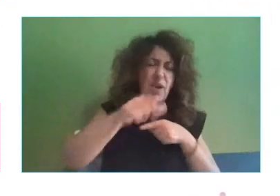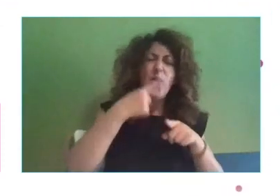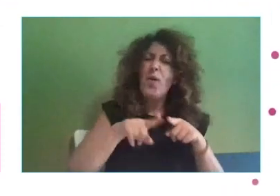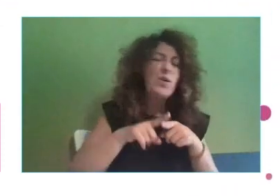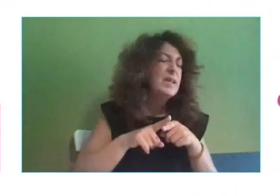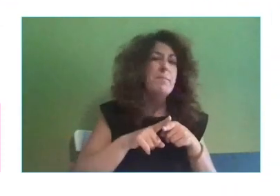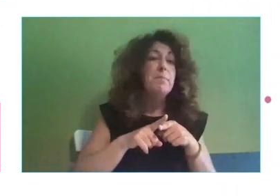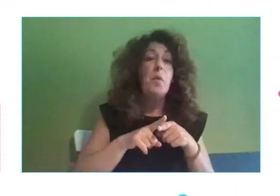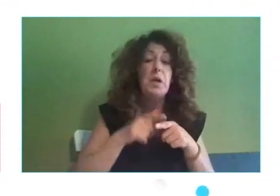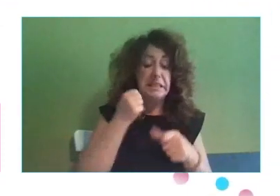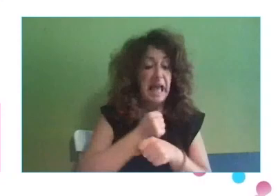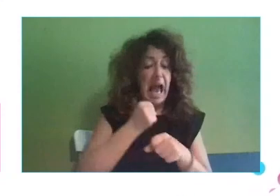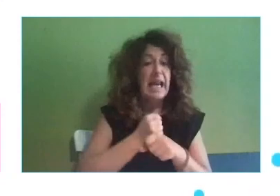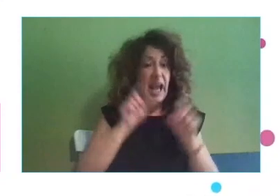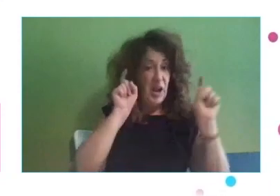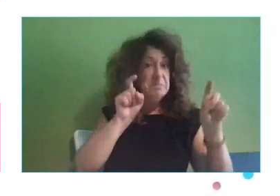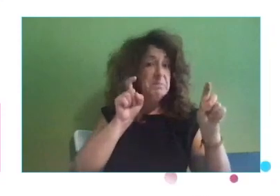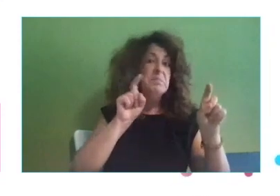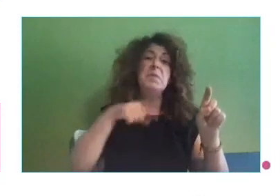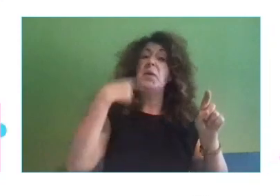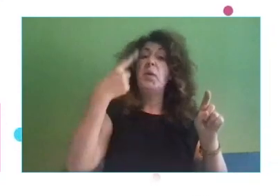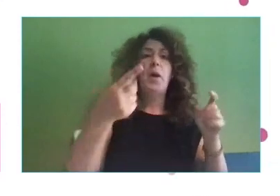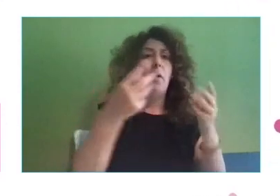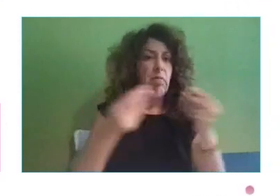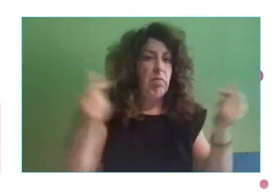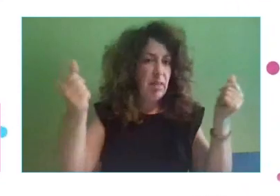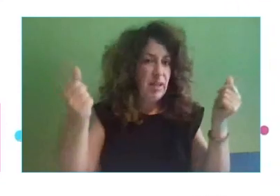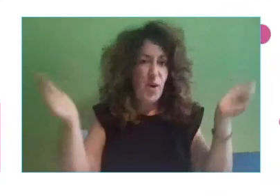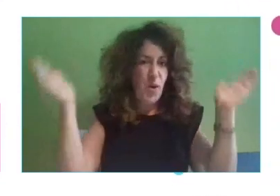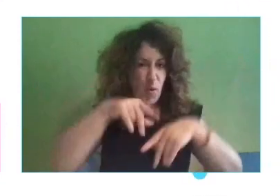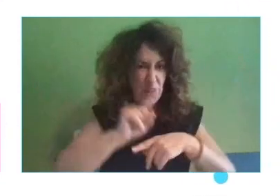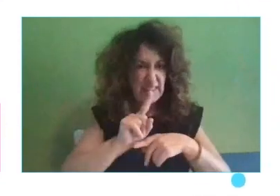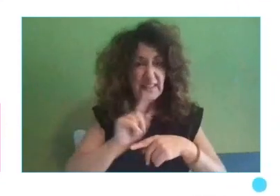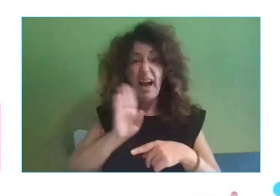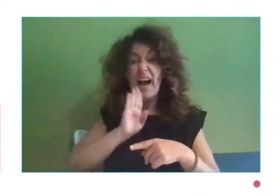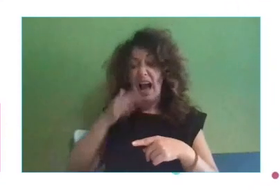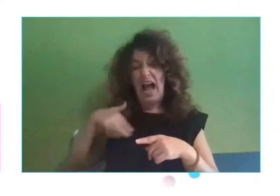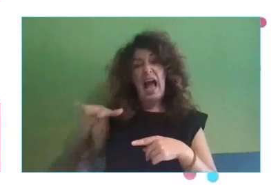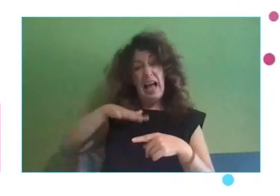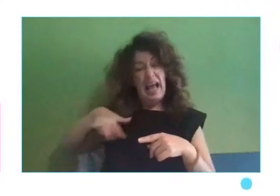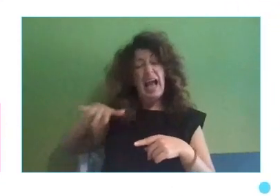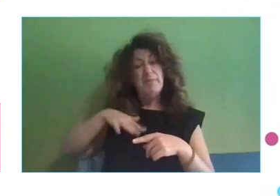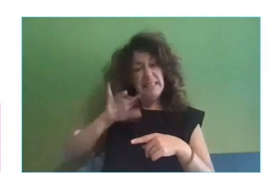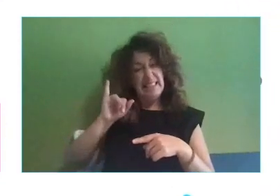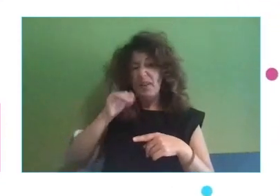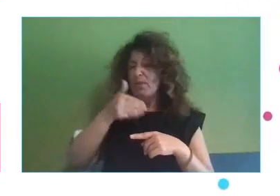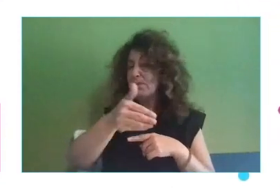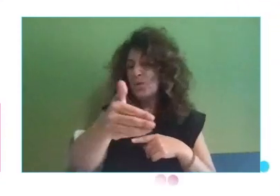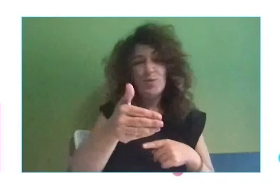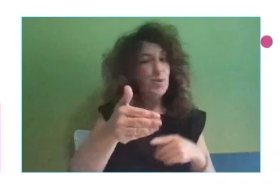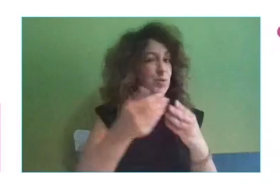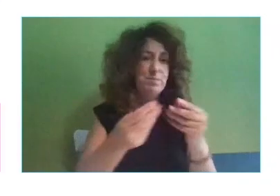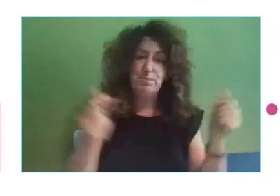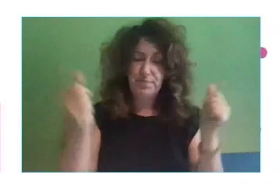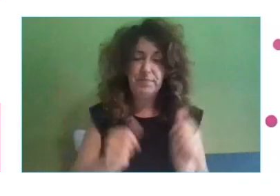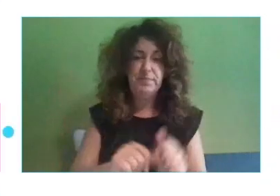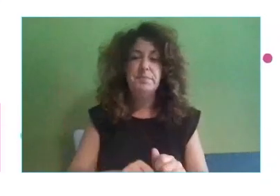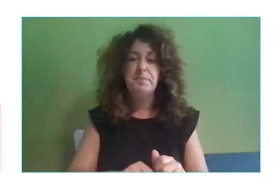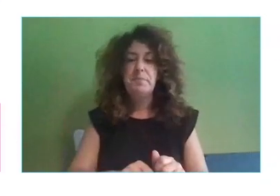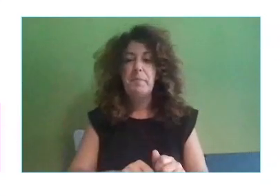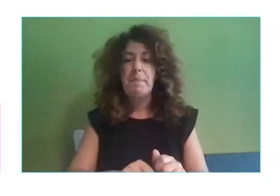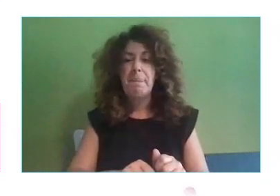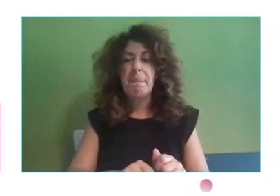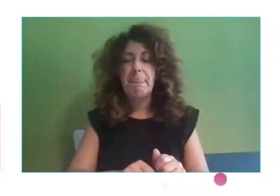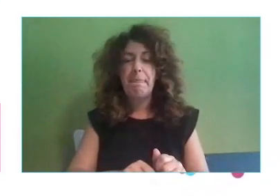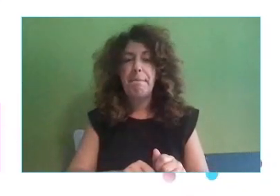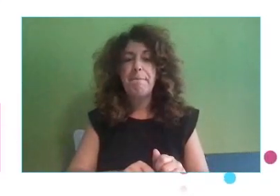que prácticamente no van a existir o que existieron para nosotros en su tiempo, pero para ellos probablemente no existan. Y luego